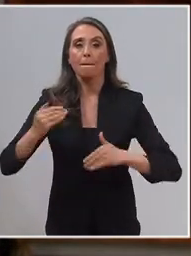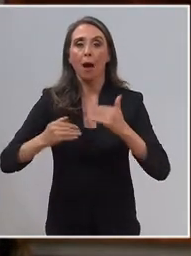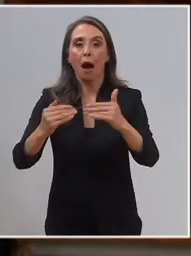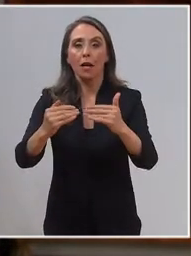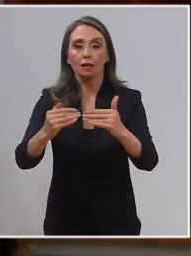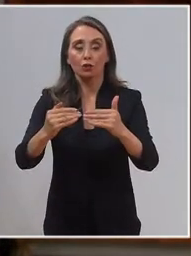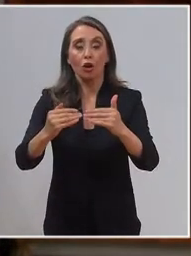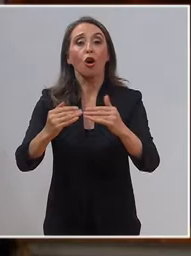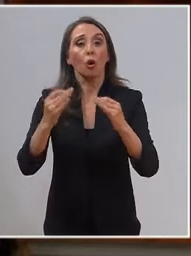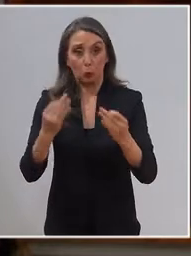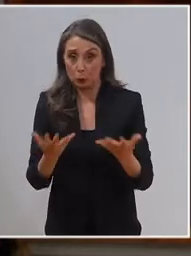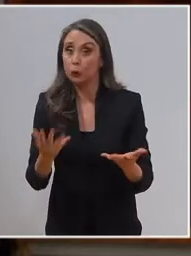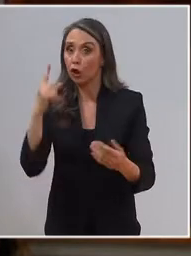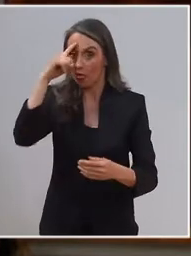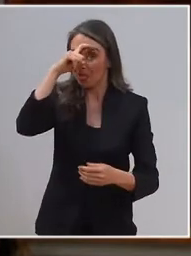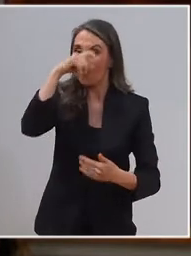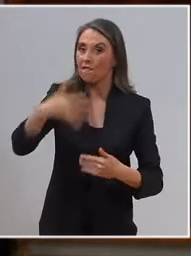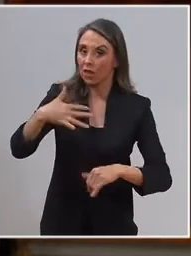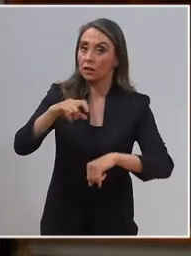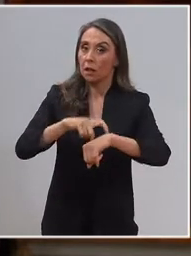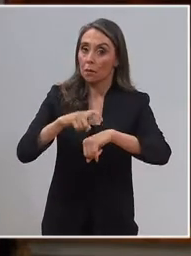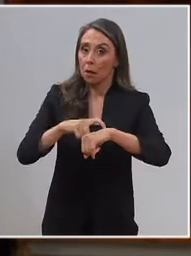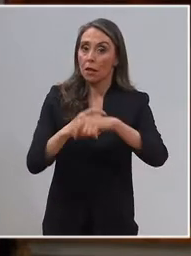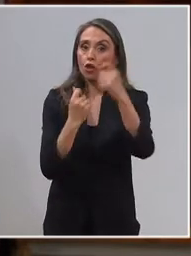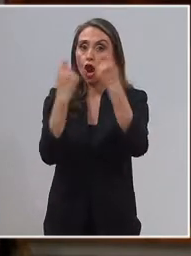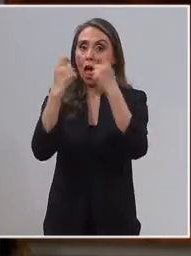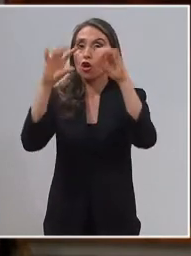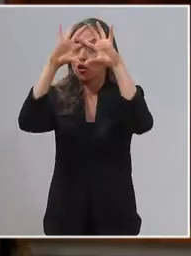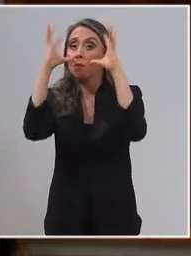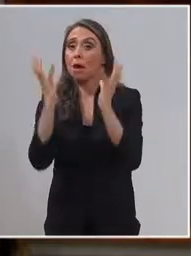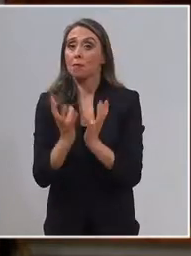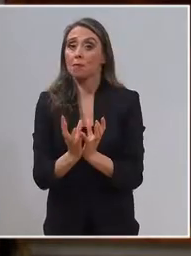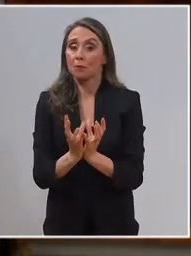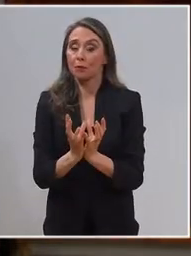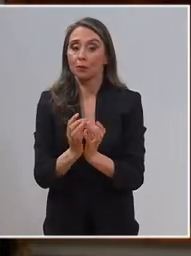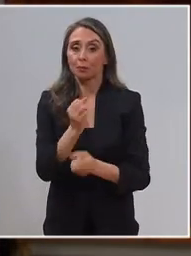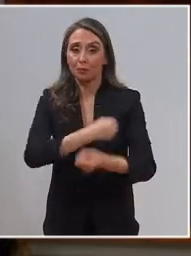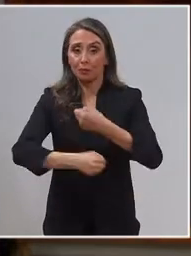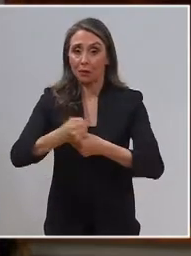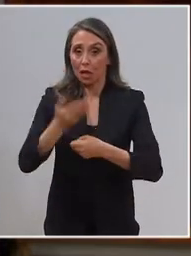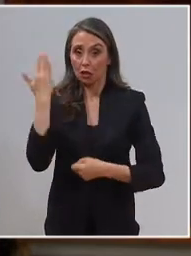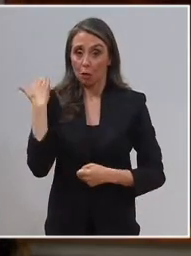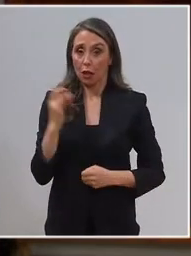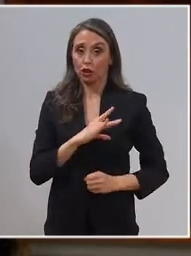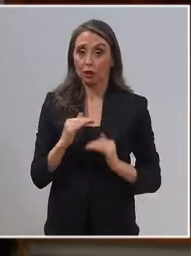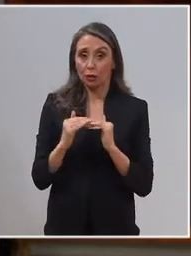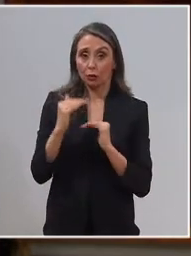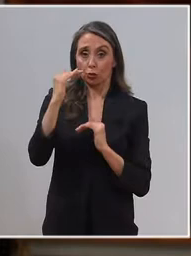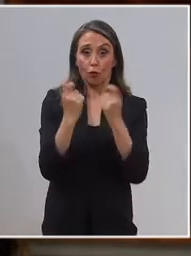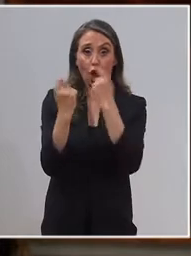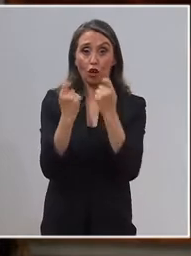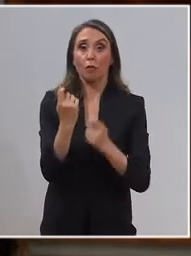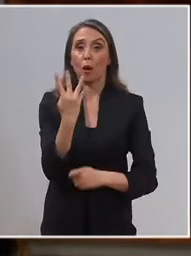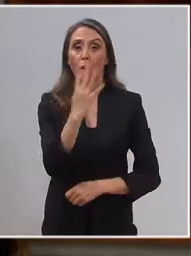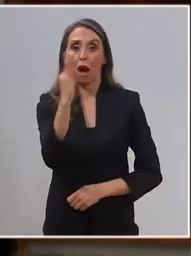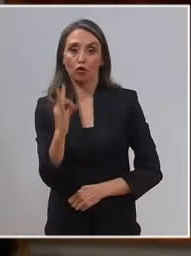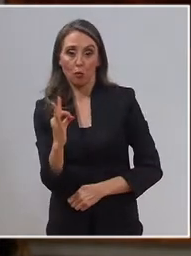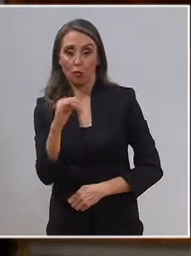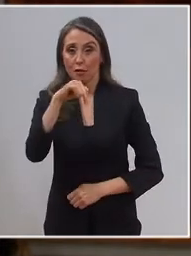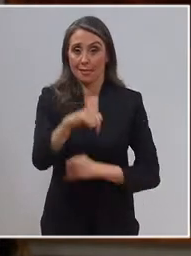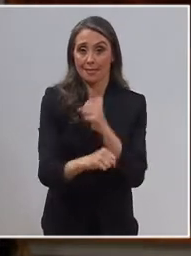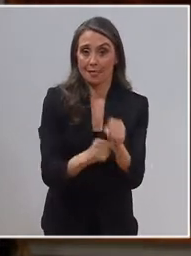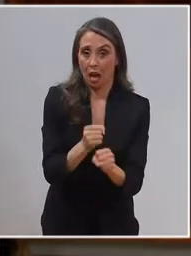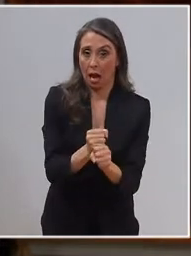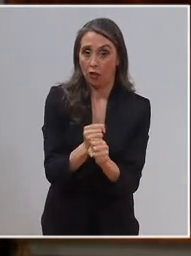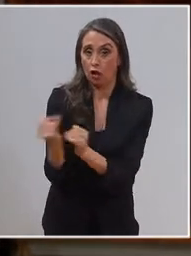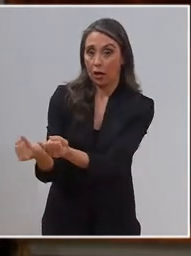en medio de los difíciles tiempos que vive la economía mundial. El año pasado crecimos al 4%. Este año,